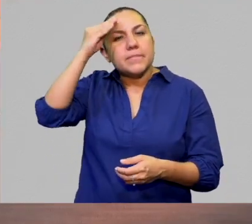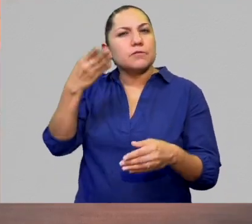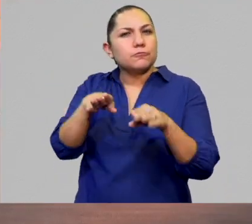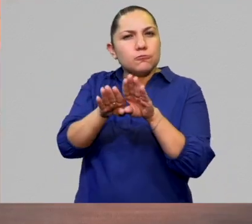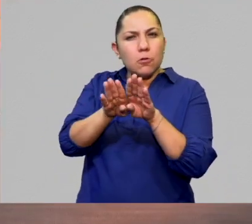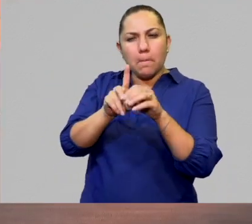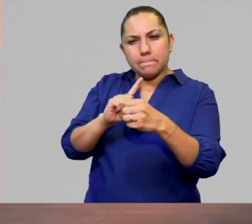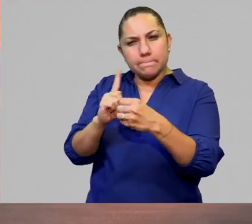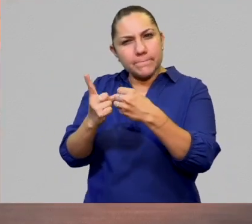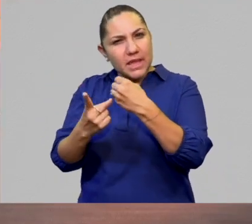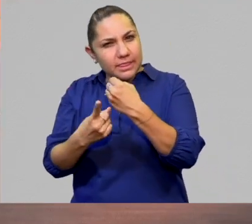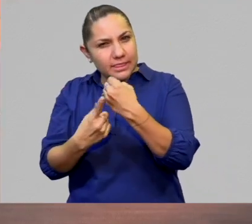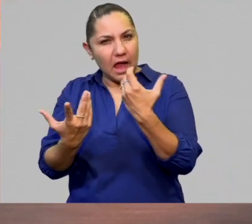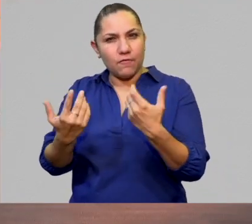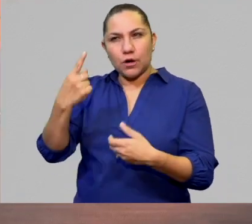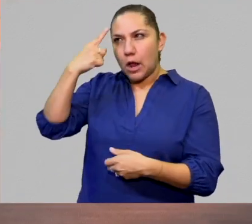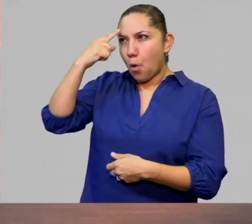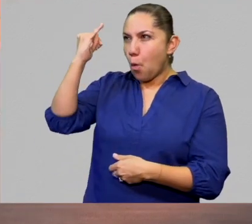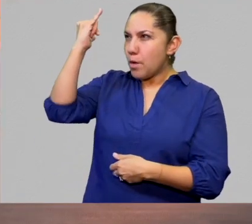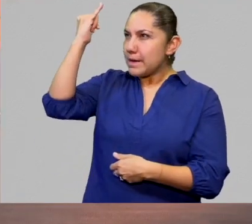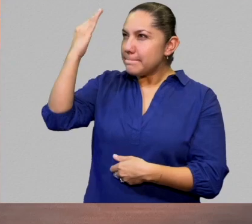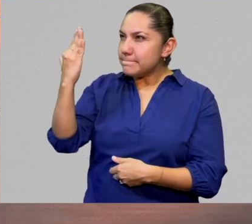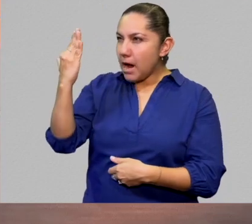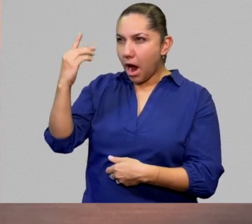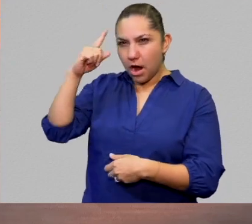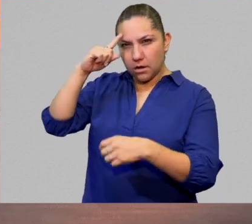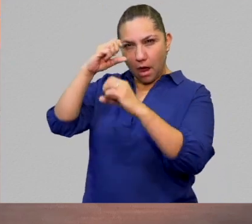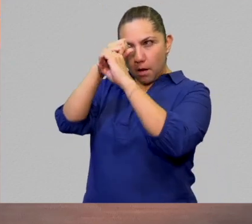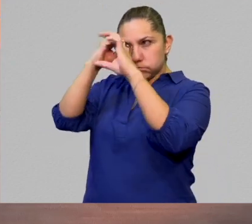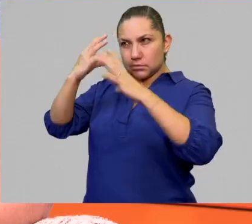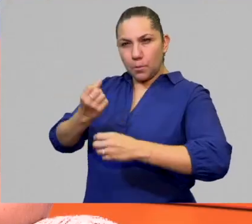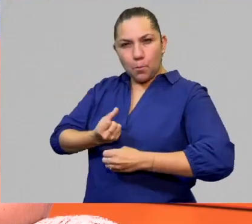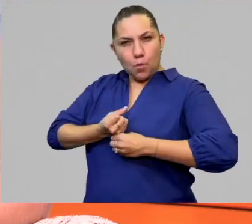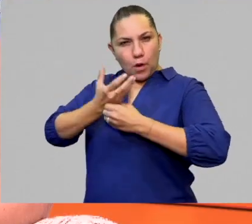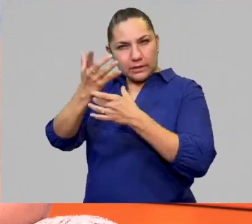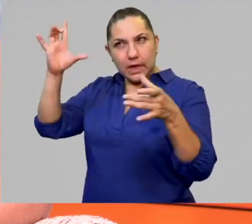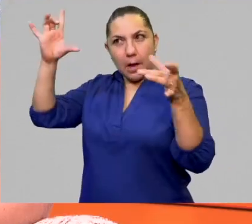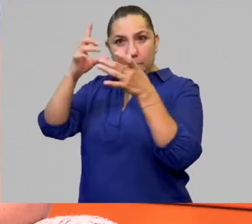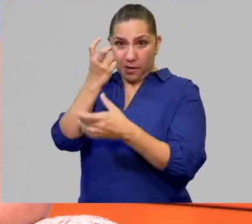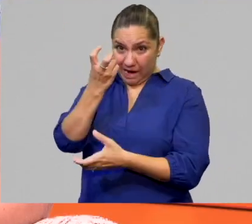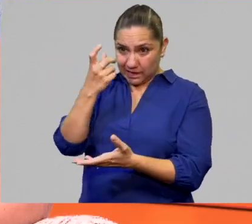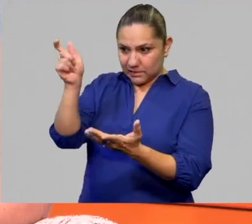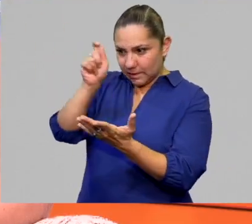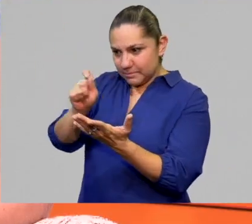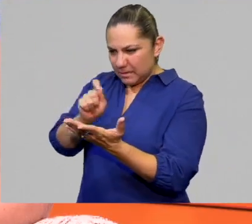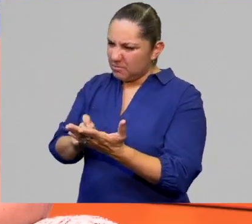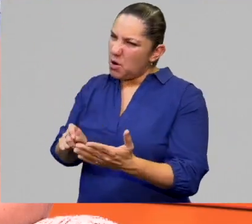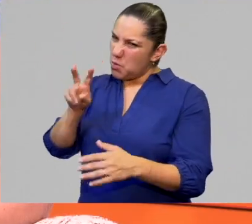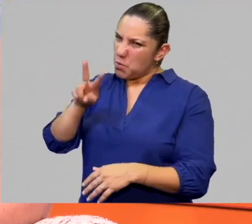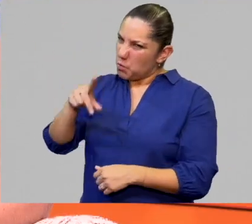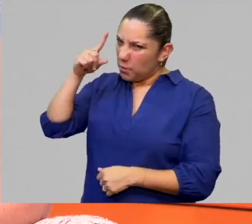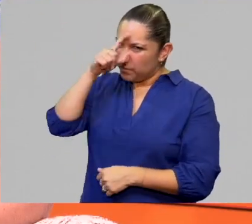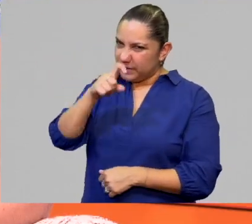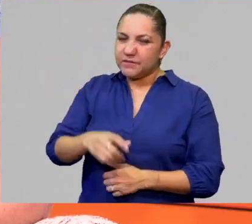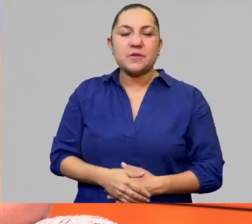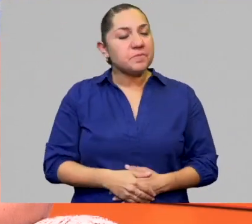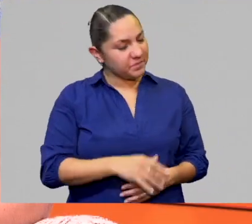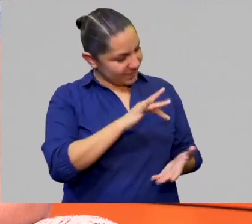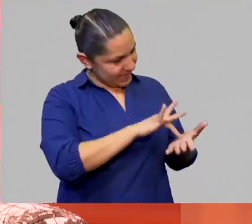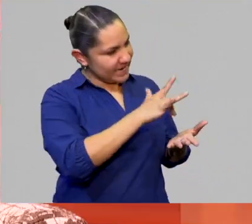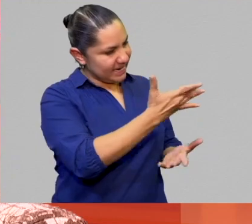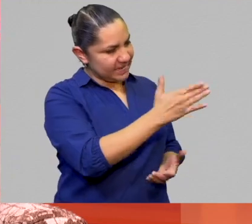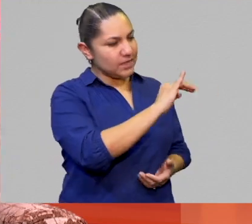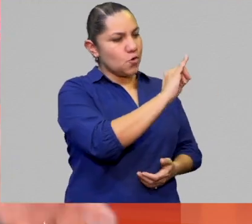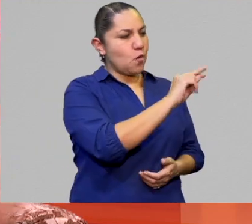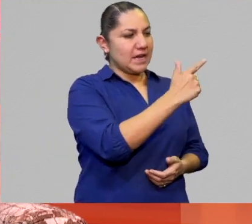literaciones, imágenes poéticas. Entonces, tiene un reto ya mayor llevarlo de ese modo. Bueno, muchas